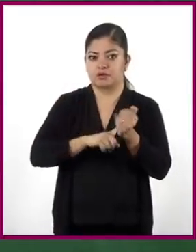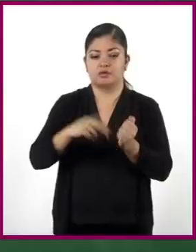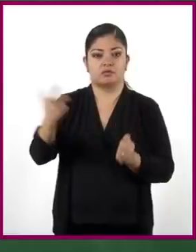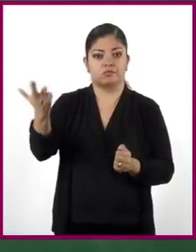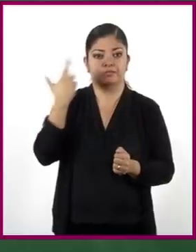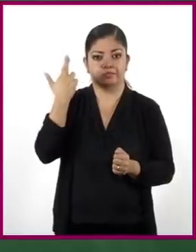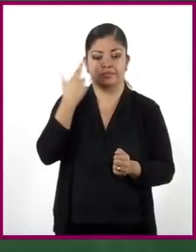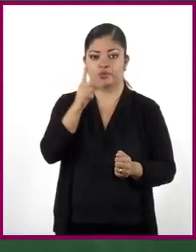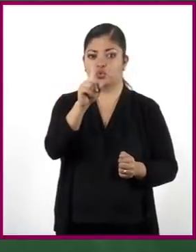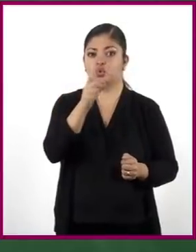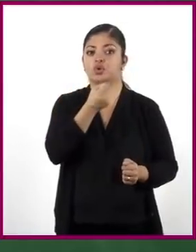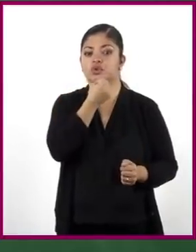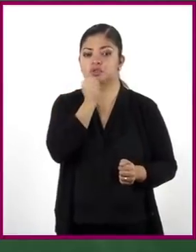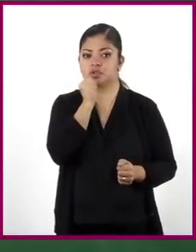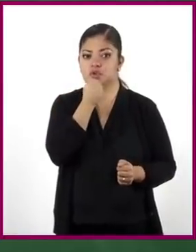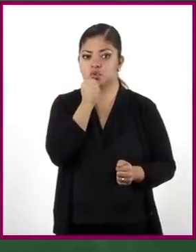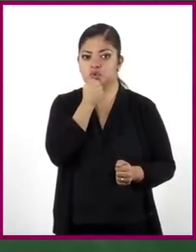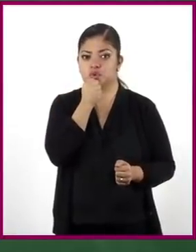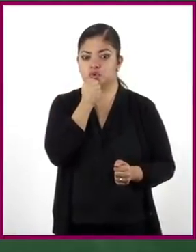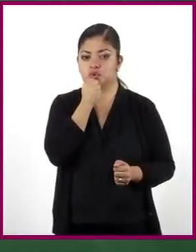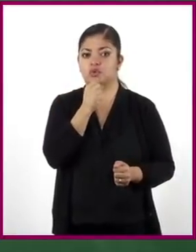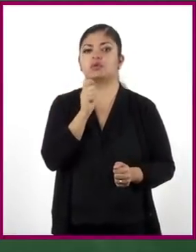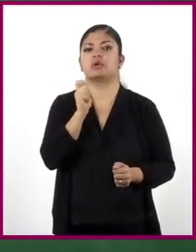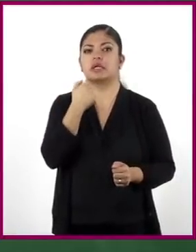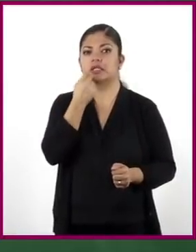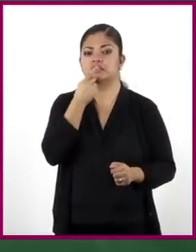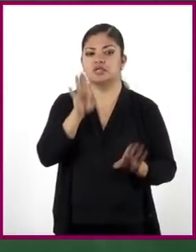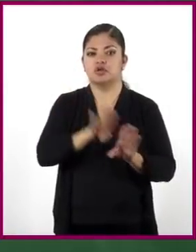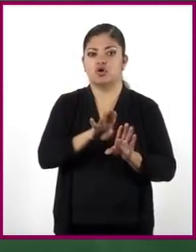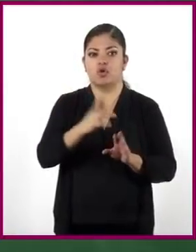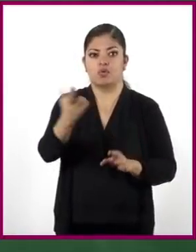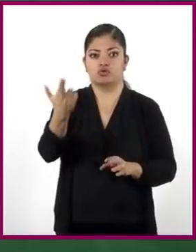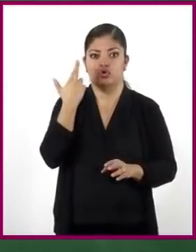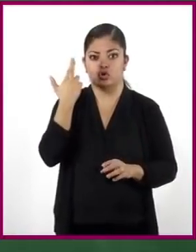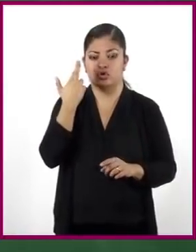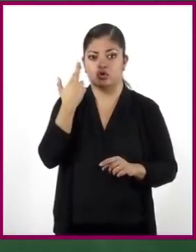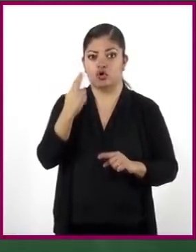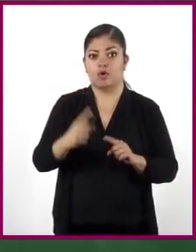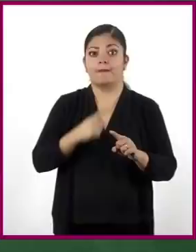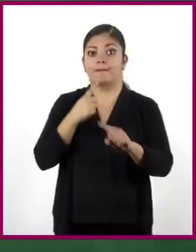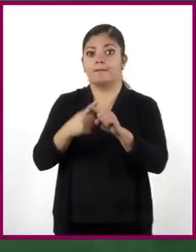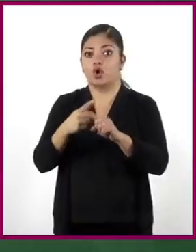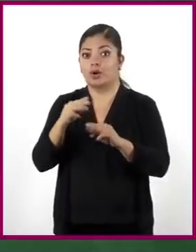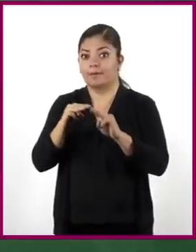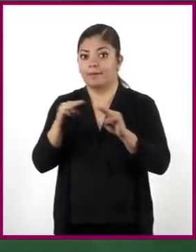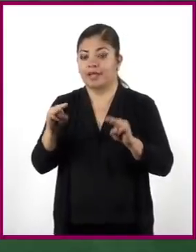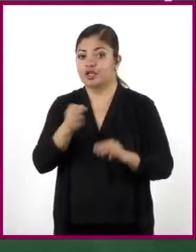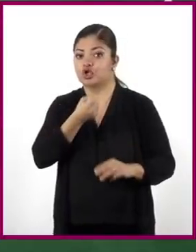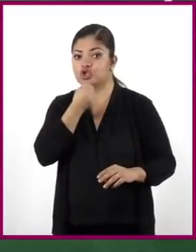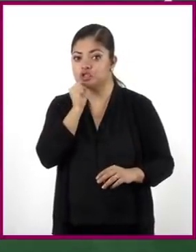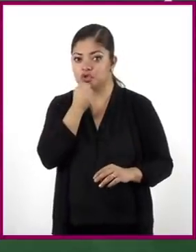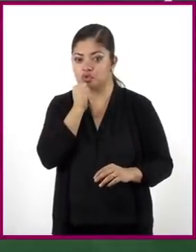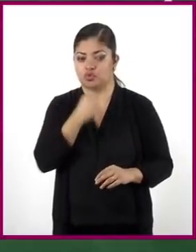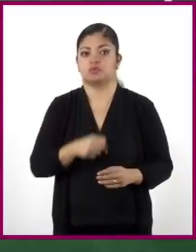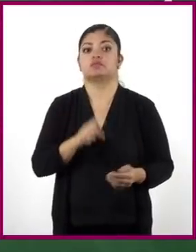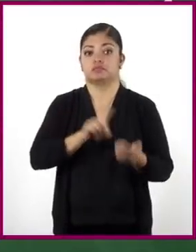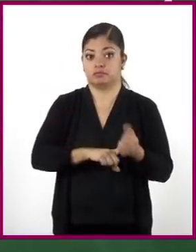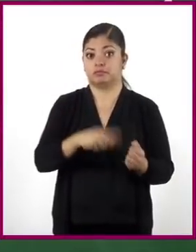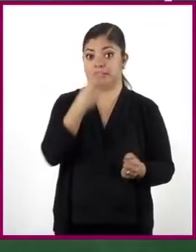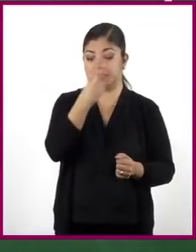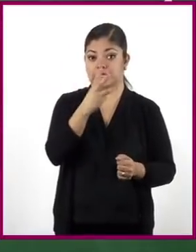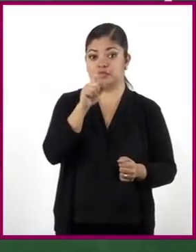sonido en un segundo, es decir, a la velocidad del sonido en metros por segundo. Así, 3